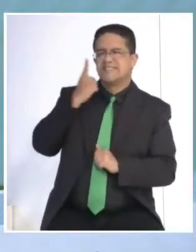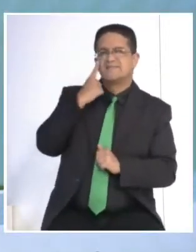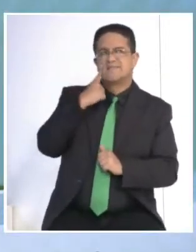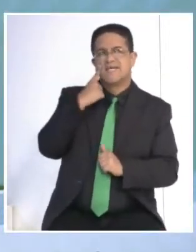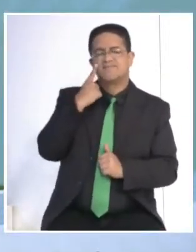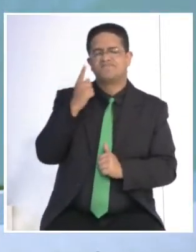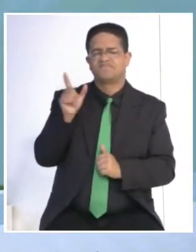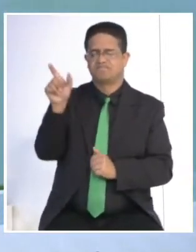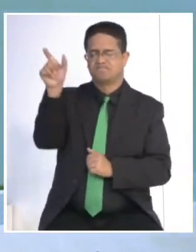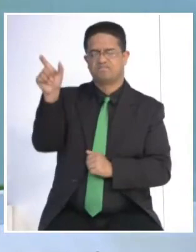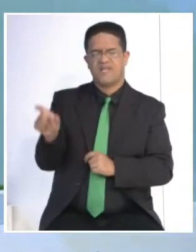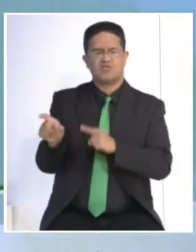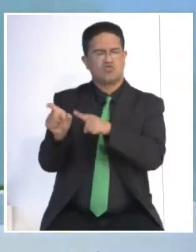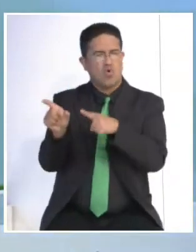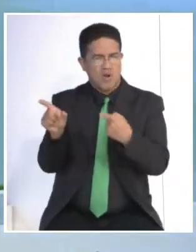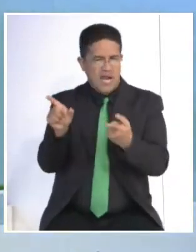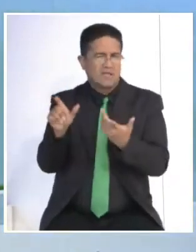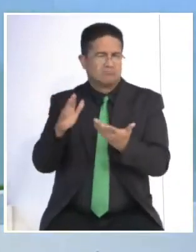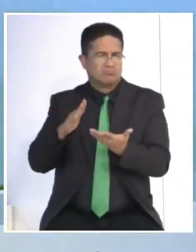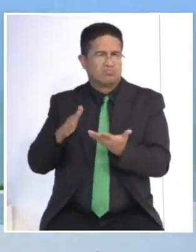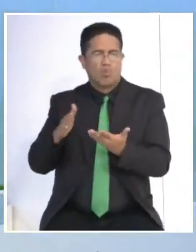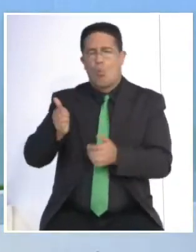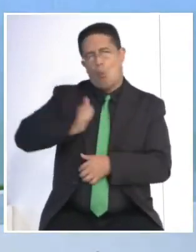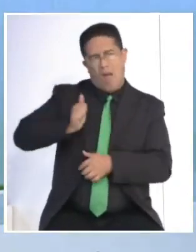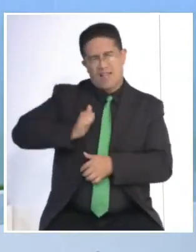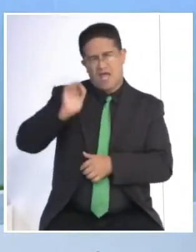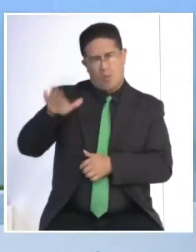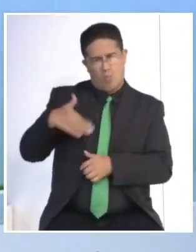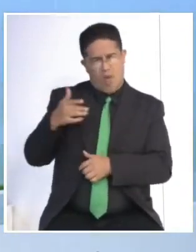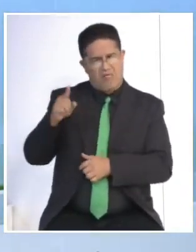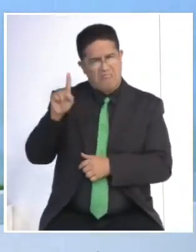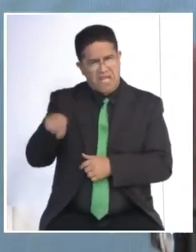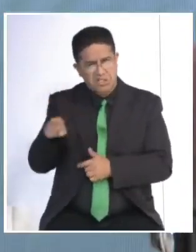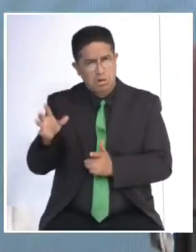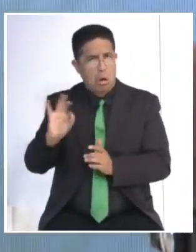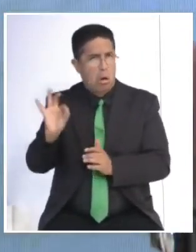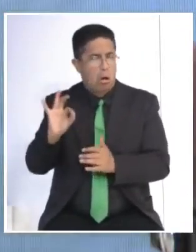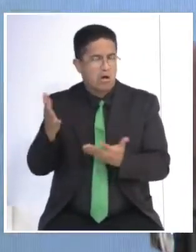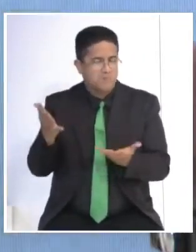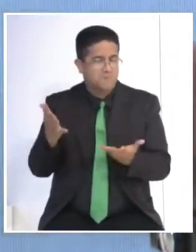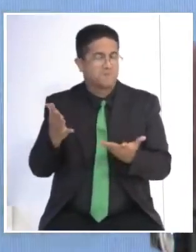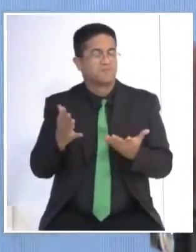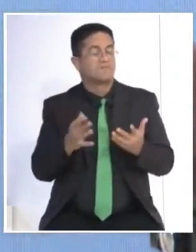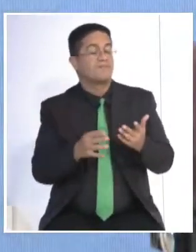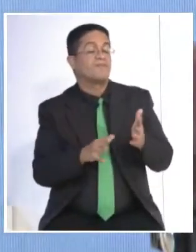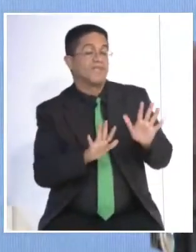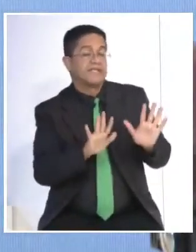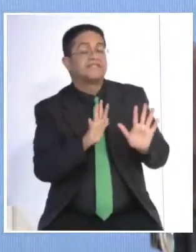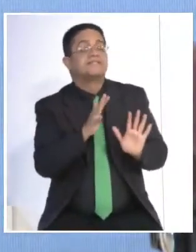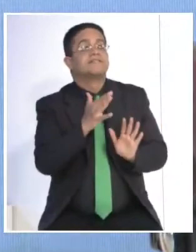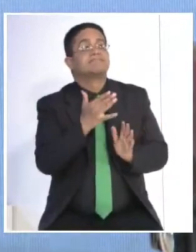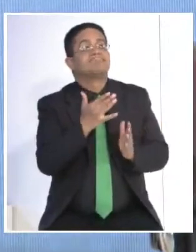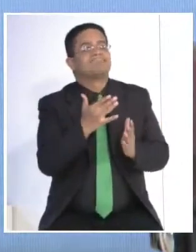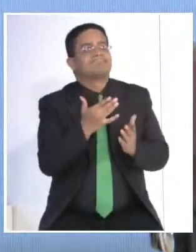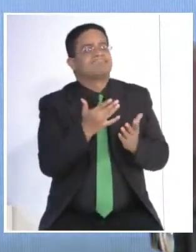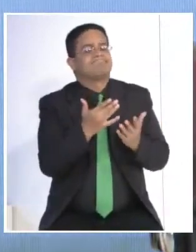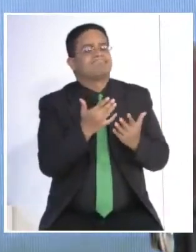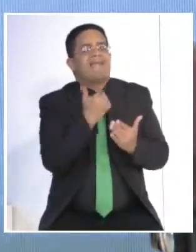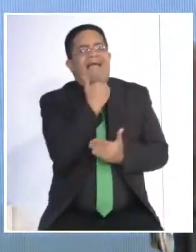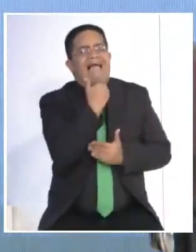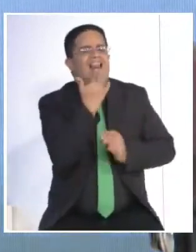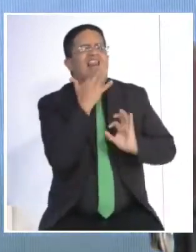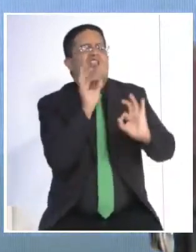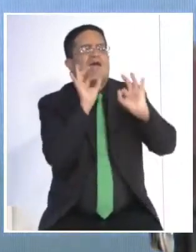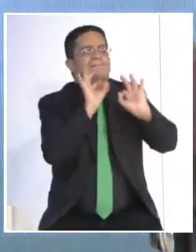debe tener un paciente para ser candidato para tratarse con estas técnicas? Bueno, realmente no tiene ninguna, no hay que tener